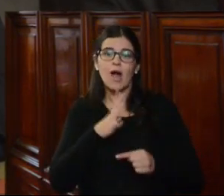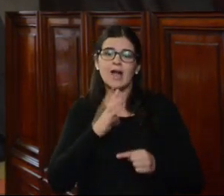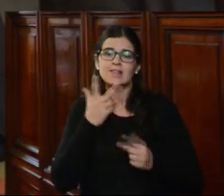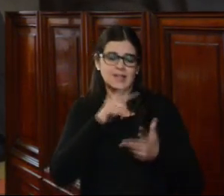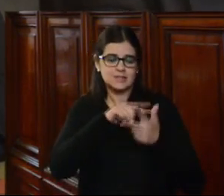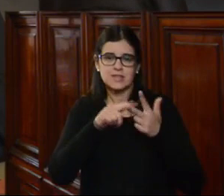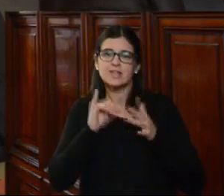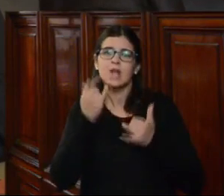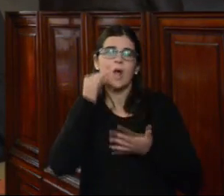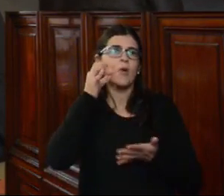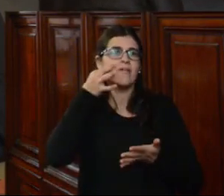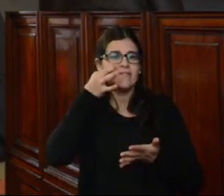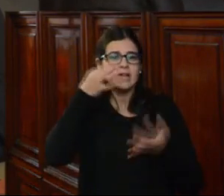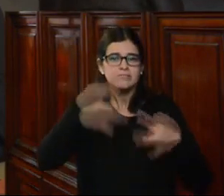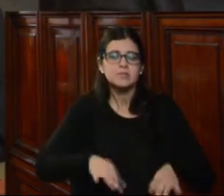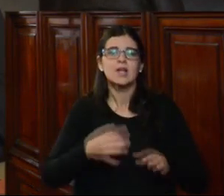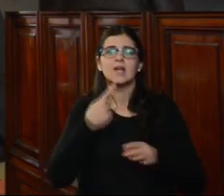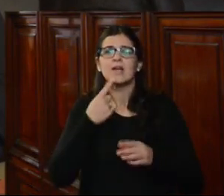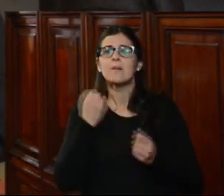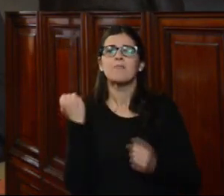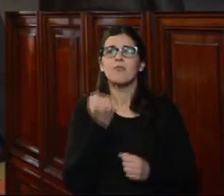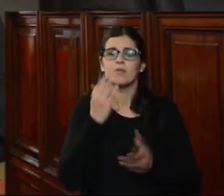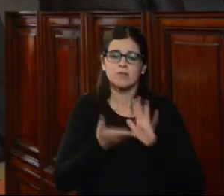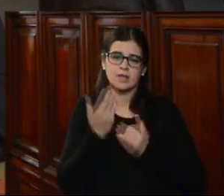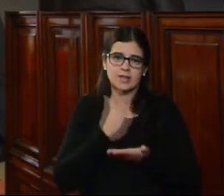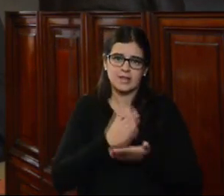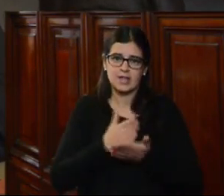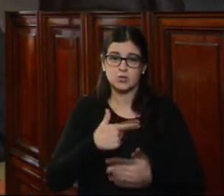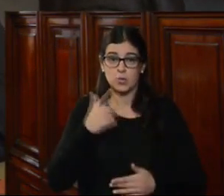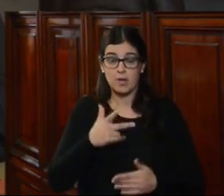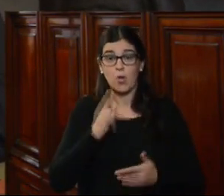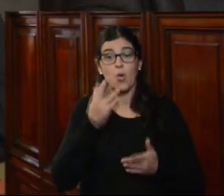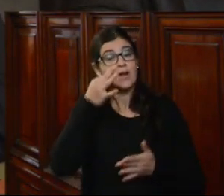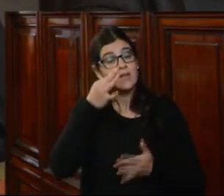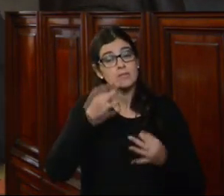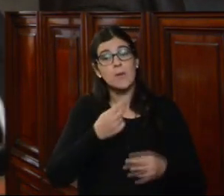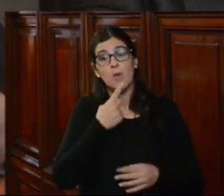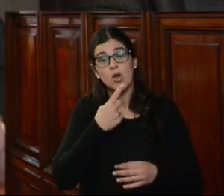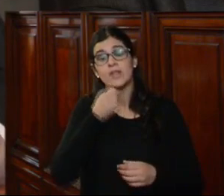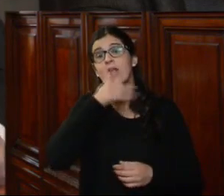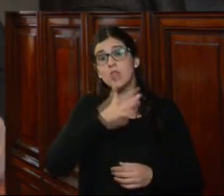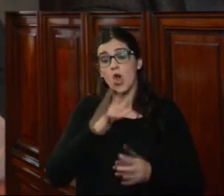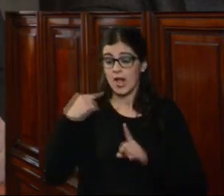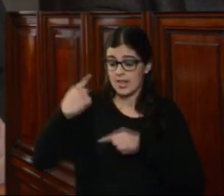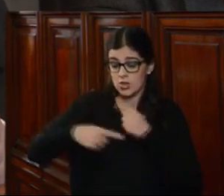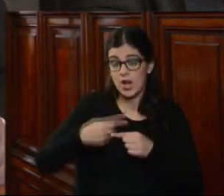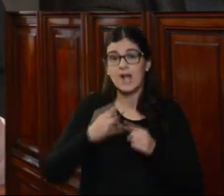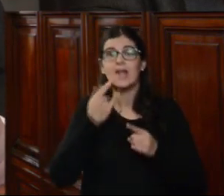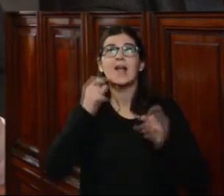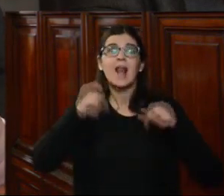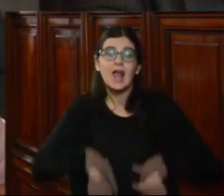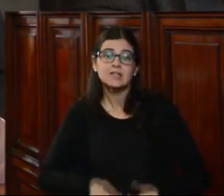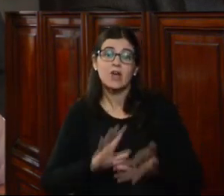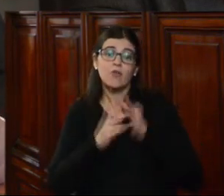tres garantías que son esenciales para los derechos humanos. Una garantía política, histórica, tradicional, clásica,